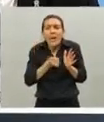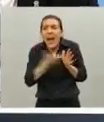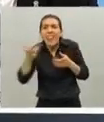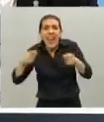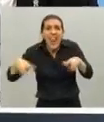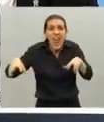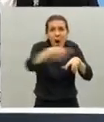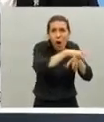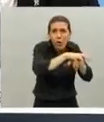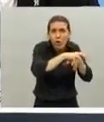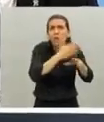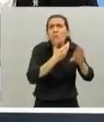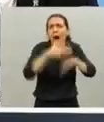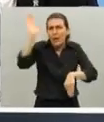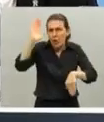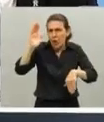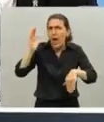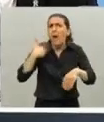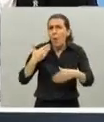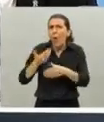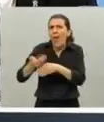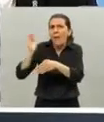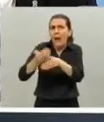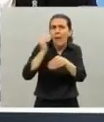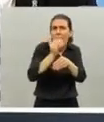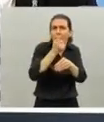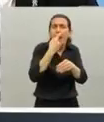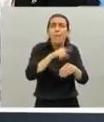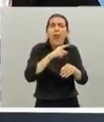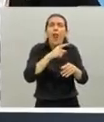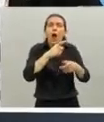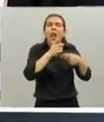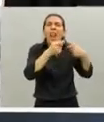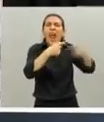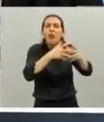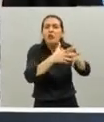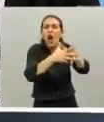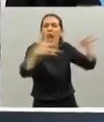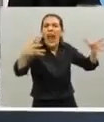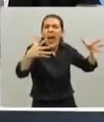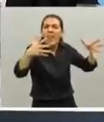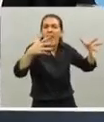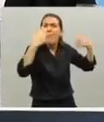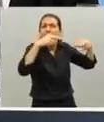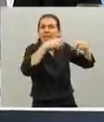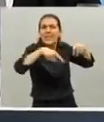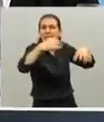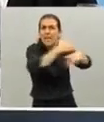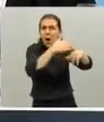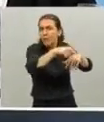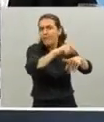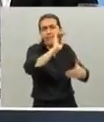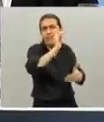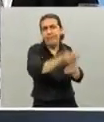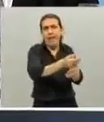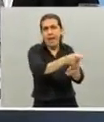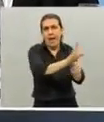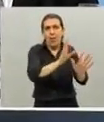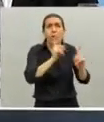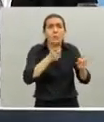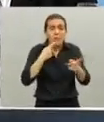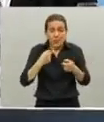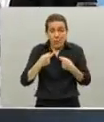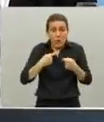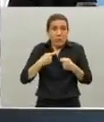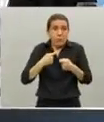mayoría ahora en términos de circulación de gente amontonada son los menos con los mismos criterios que teníamos hasta ahora el